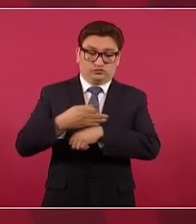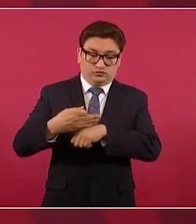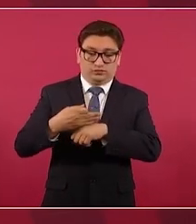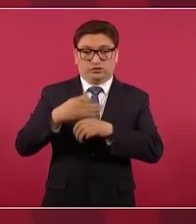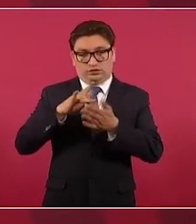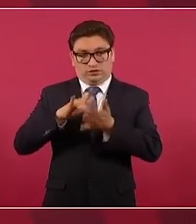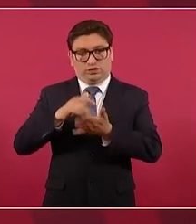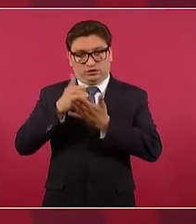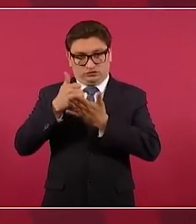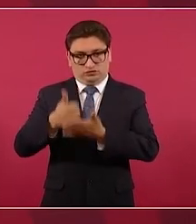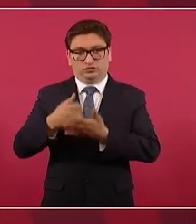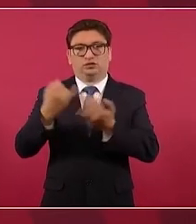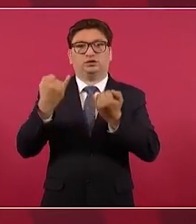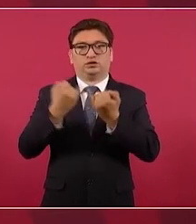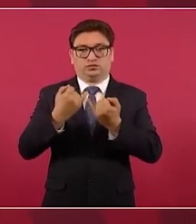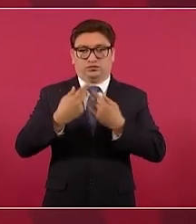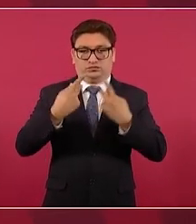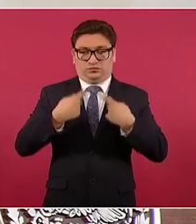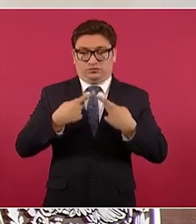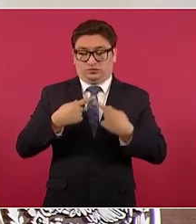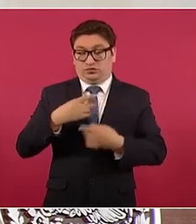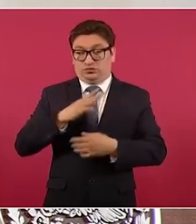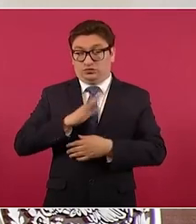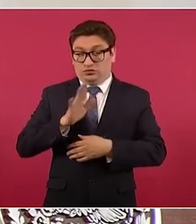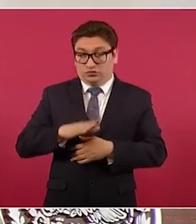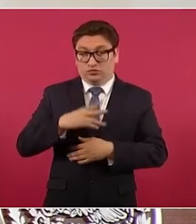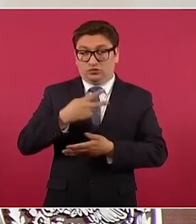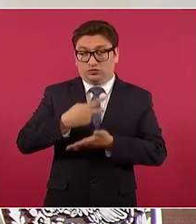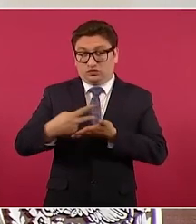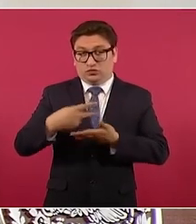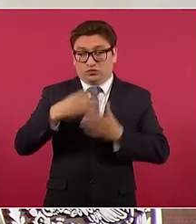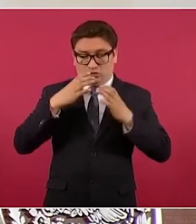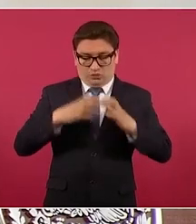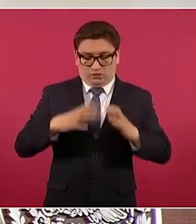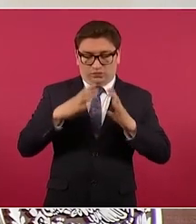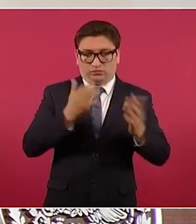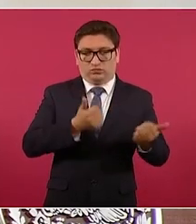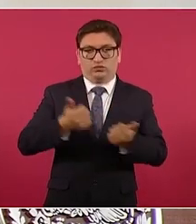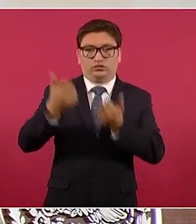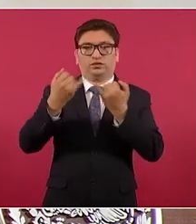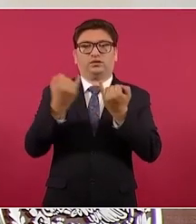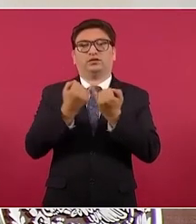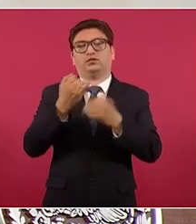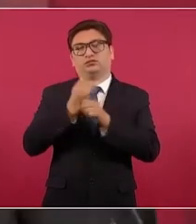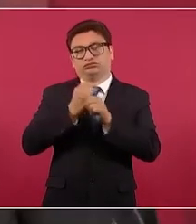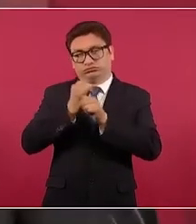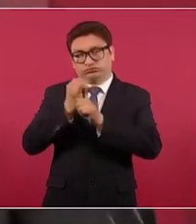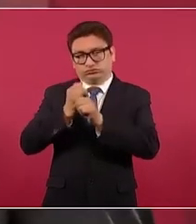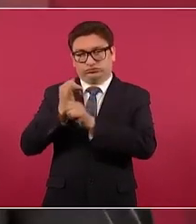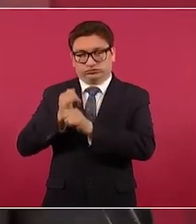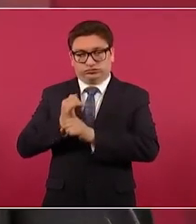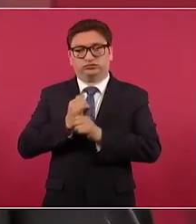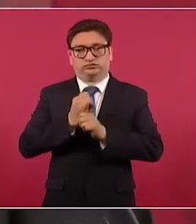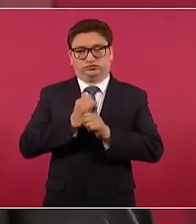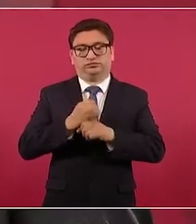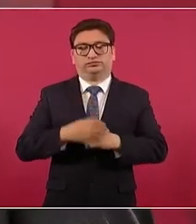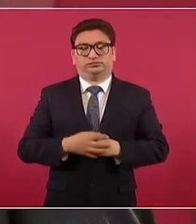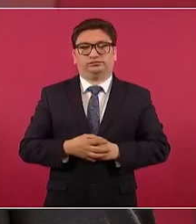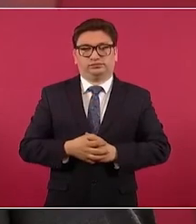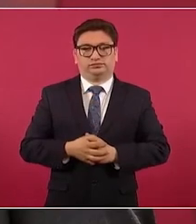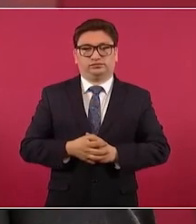cuerpos y desde luego hacer la investigación en lo que a nosotros